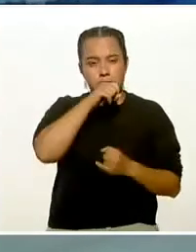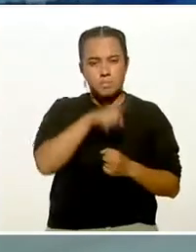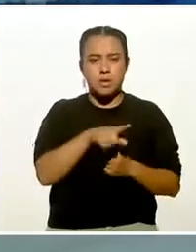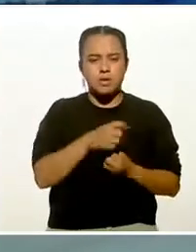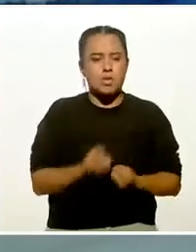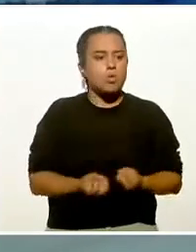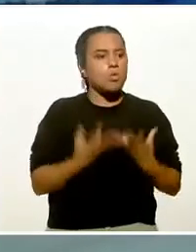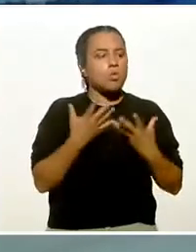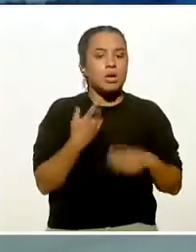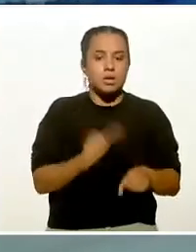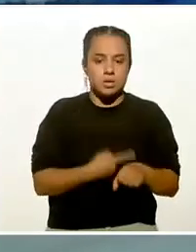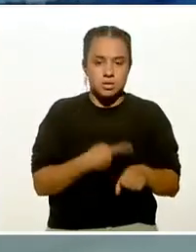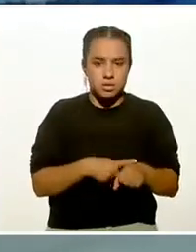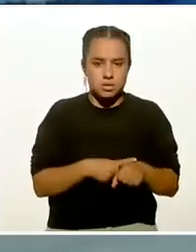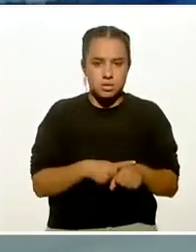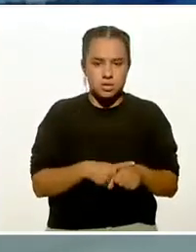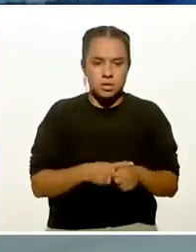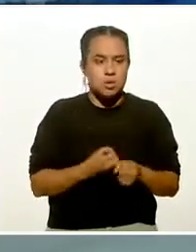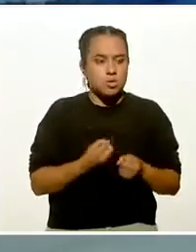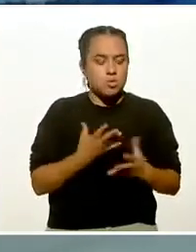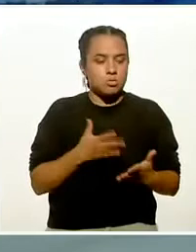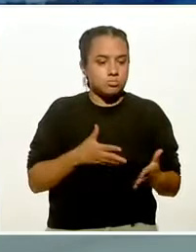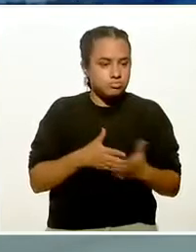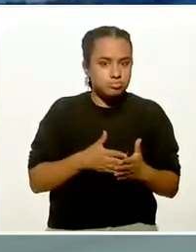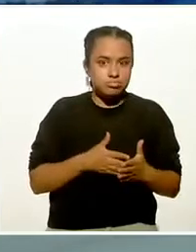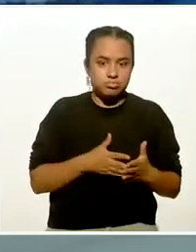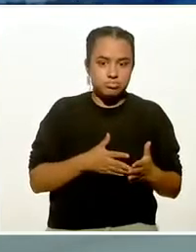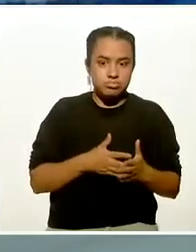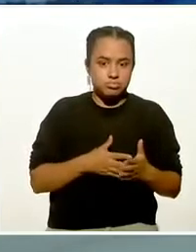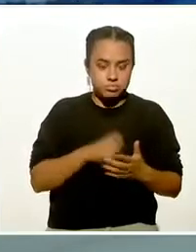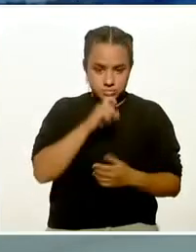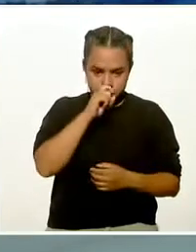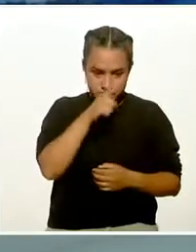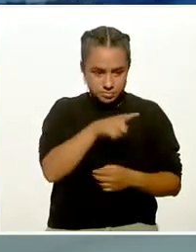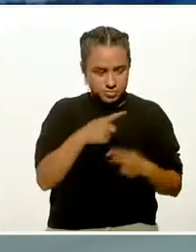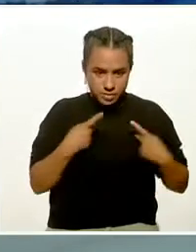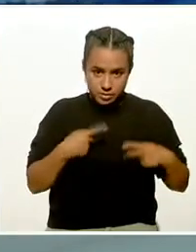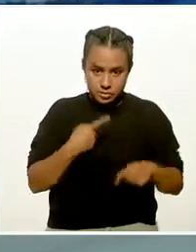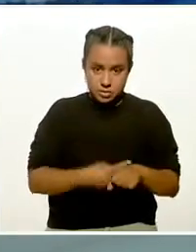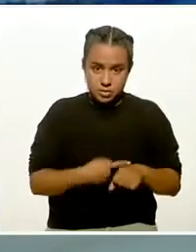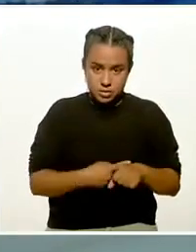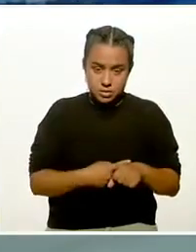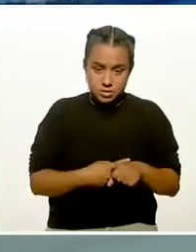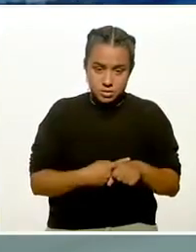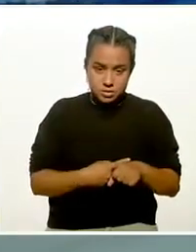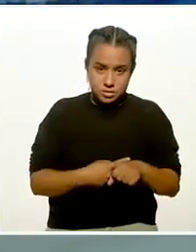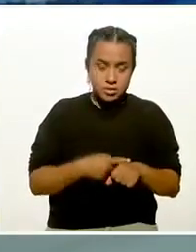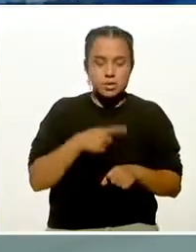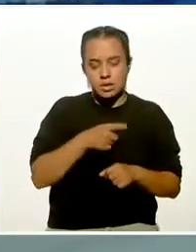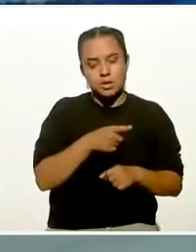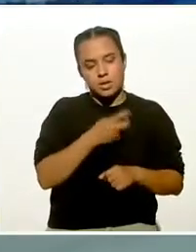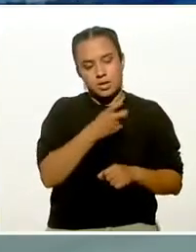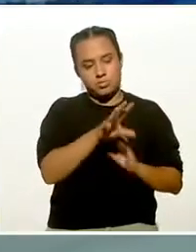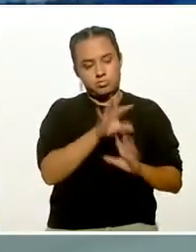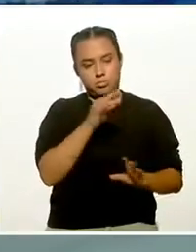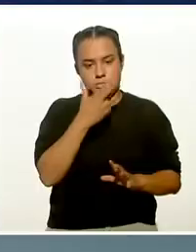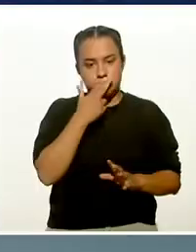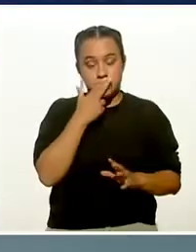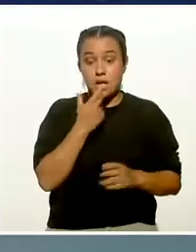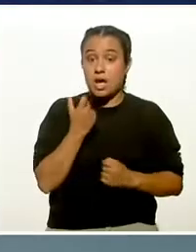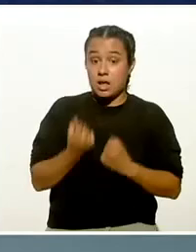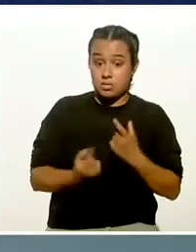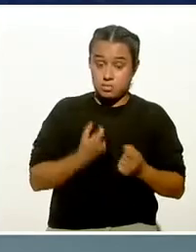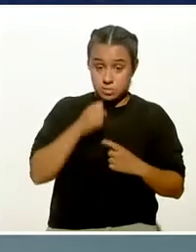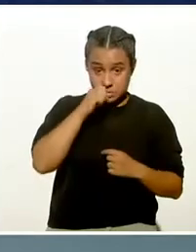enfermedad, el nivel de obstrucción del paciente son los que se van a utilizar. Hay unos que trabajan